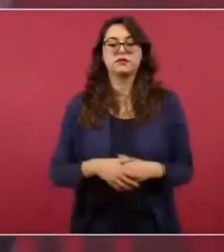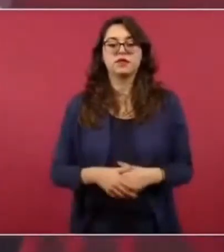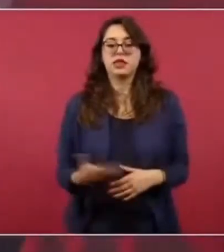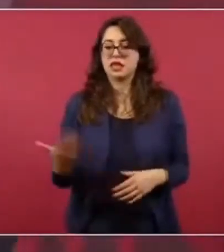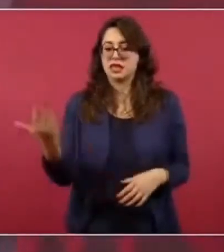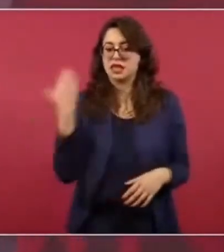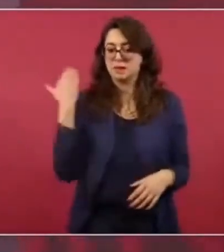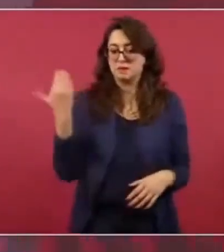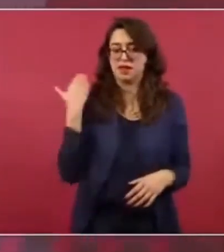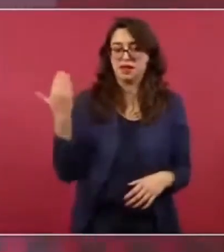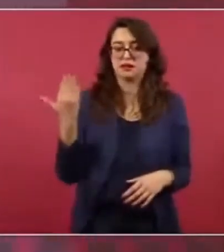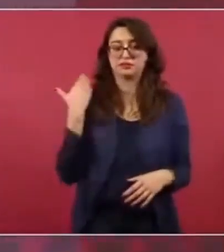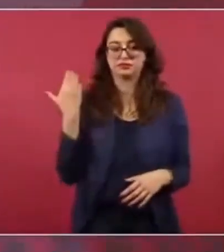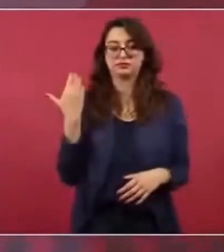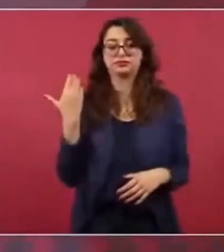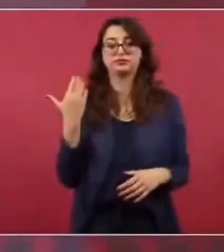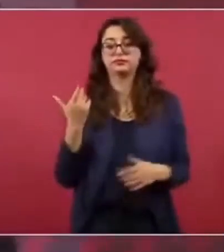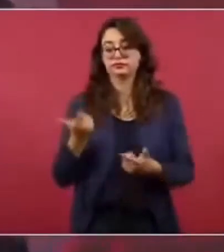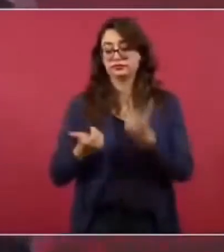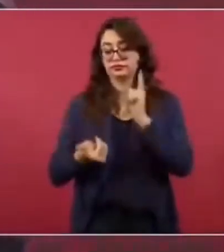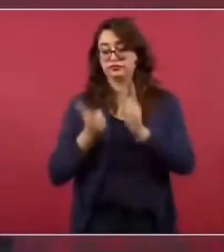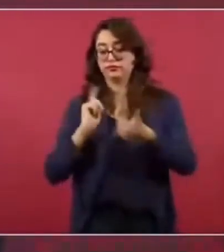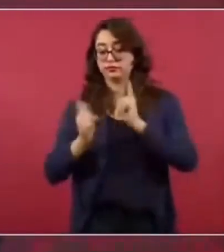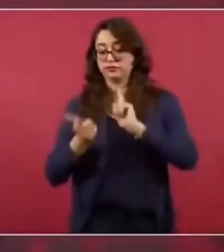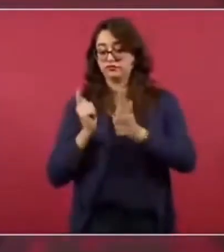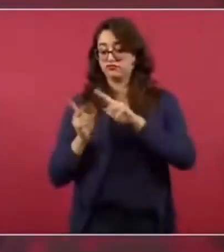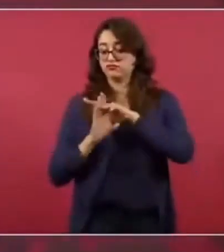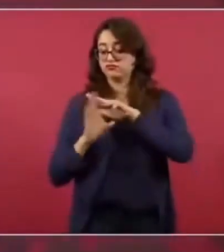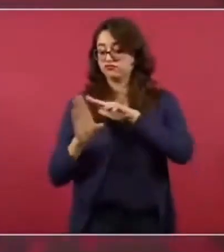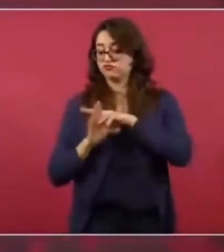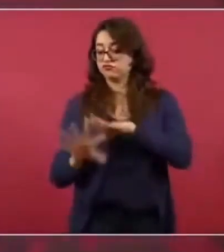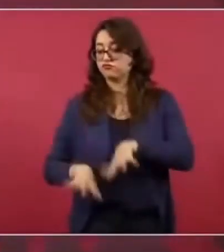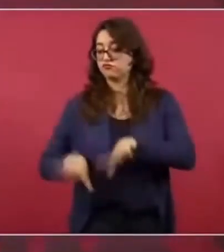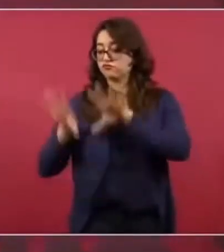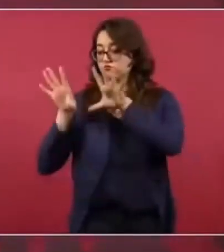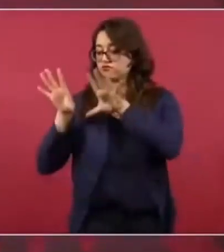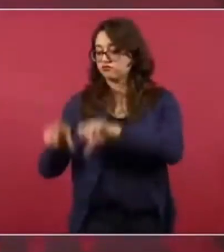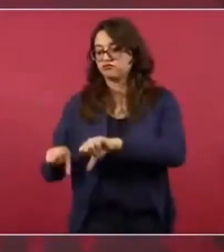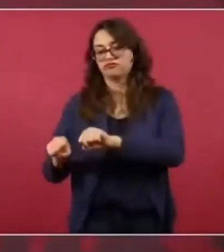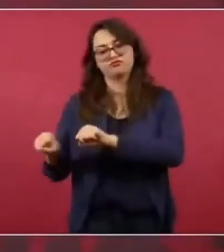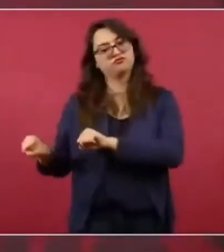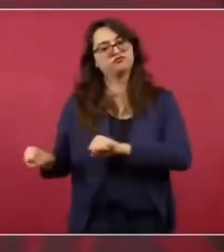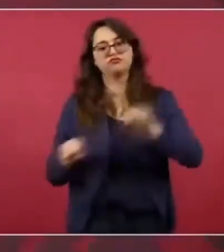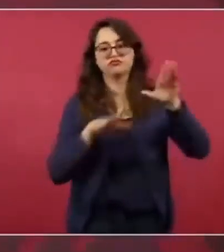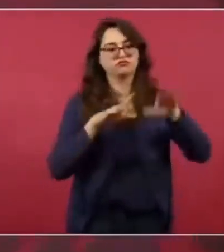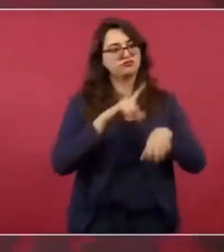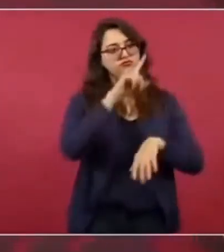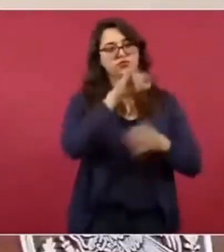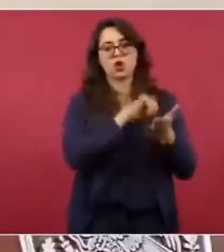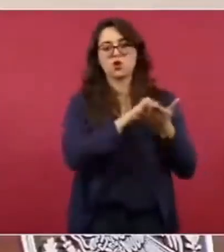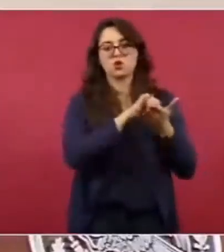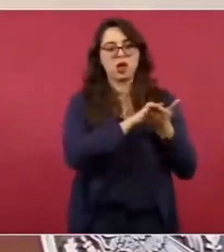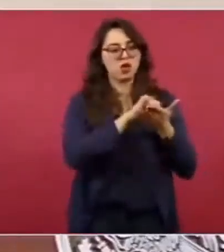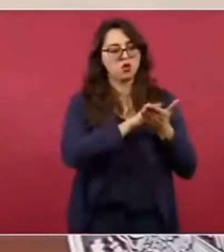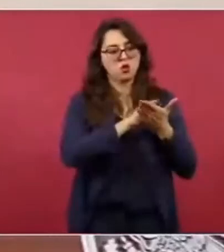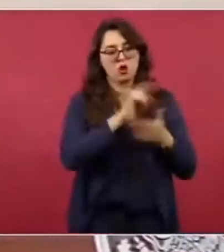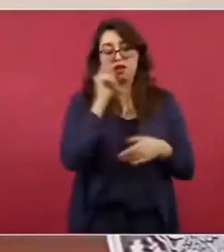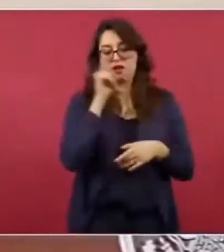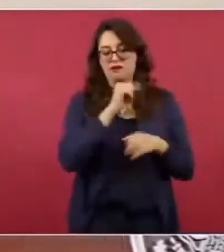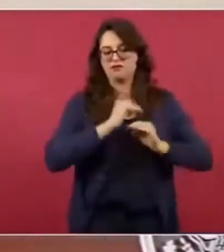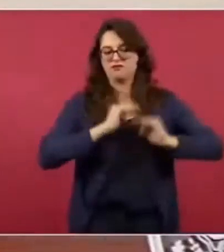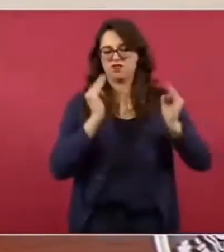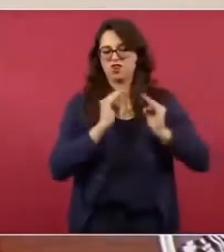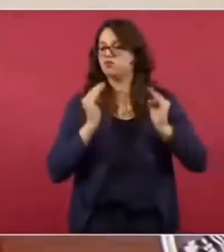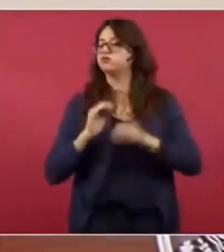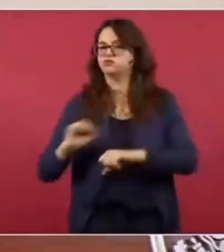a Nueva York, al frío o a los